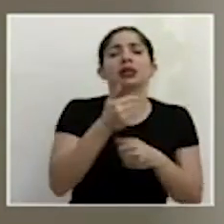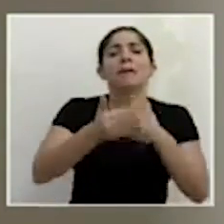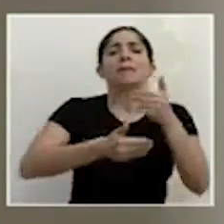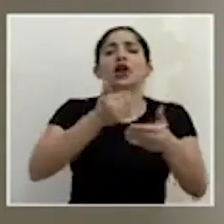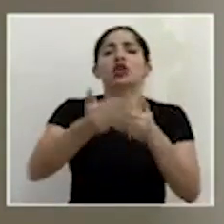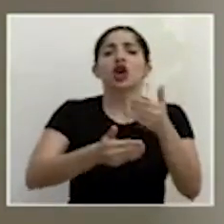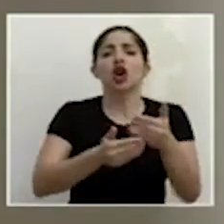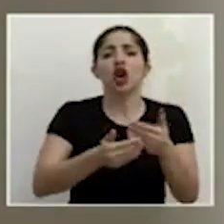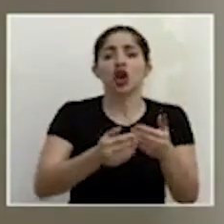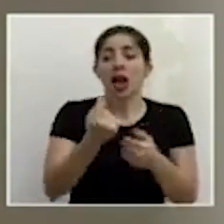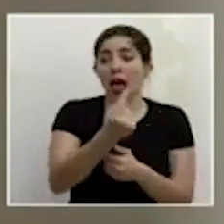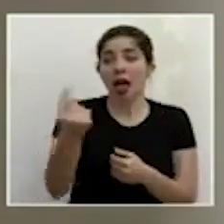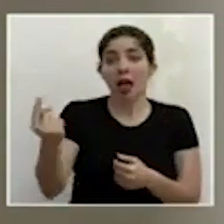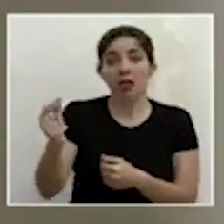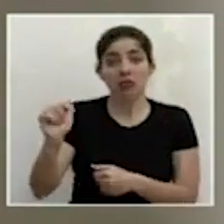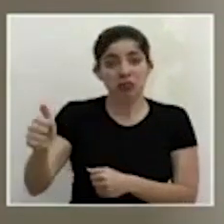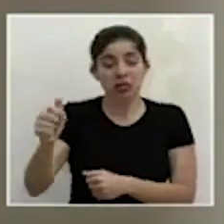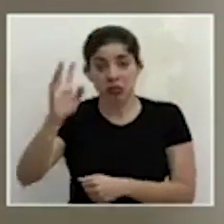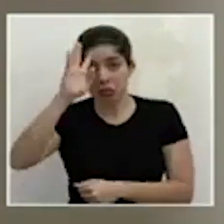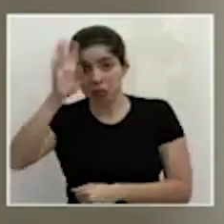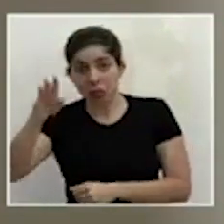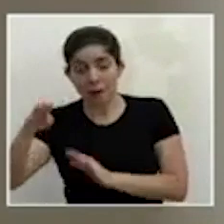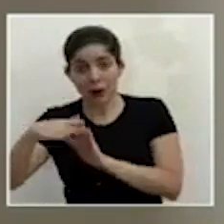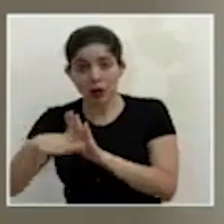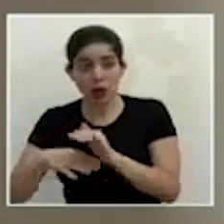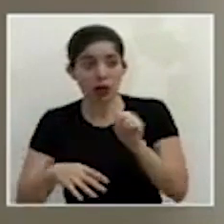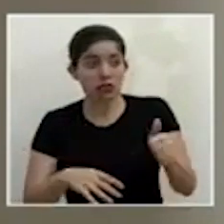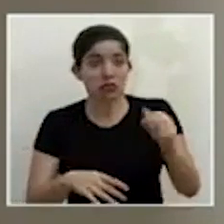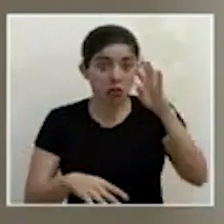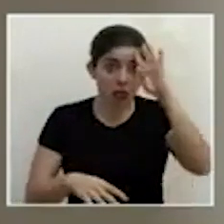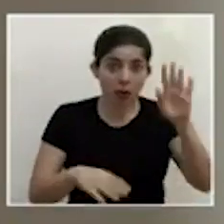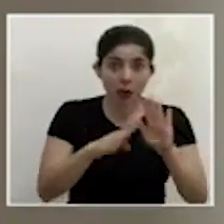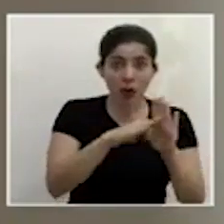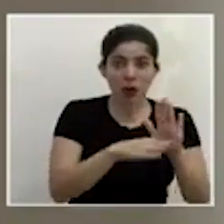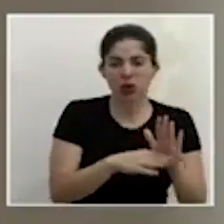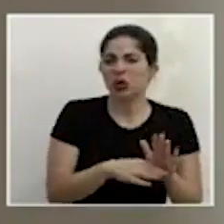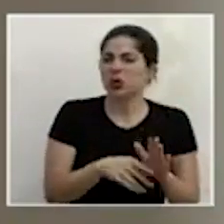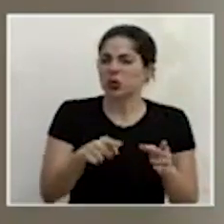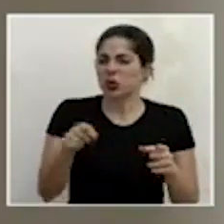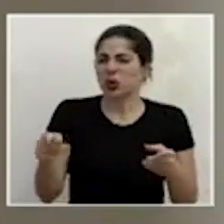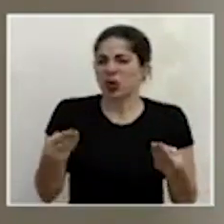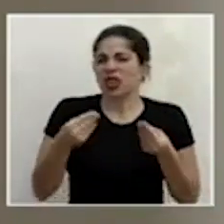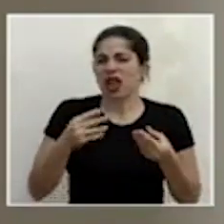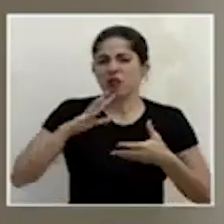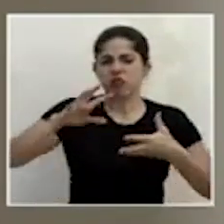hacer un protocolo y cada uno saliera a hacer su protocolo de cualquier manera podría generar mucho caos mucha confusión algunas